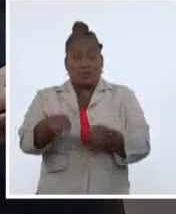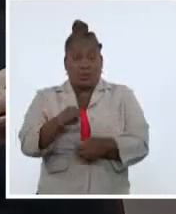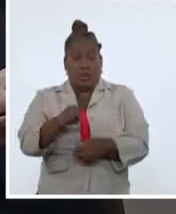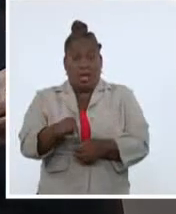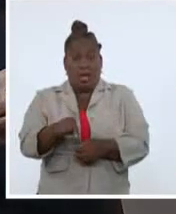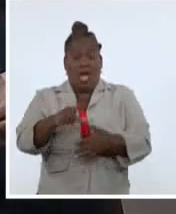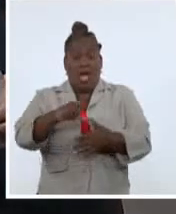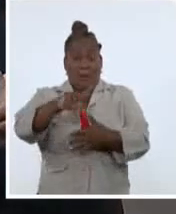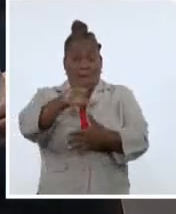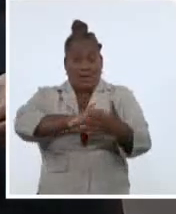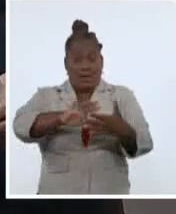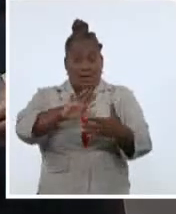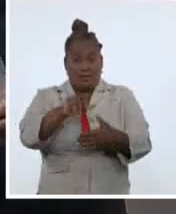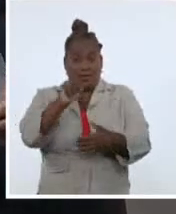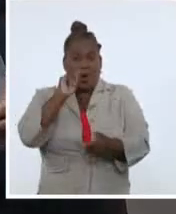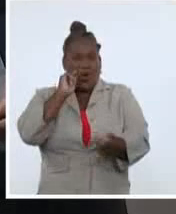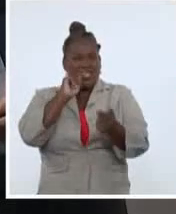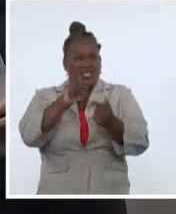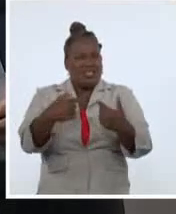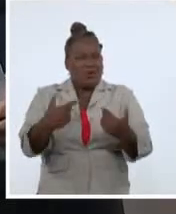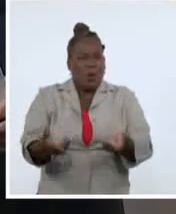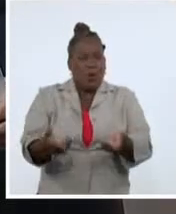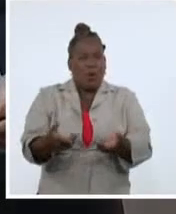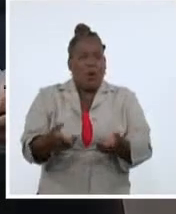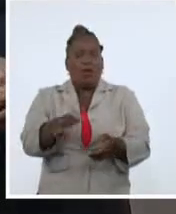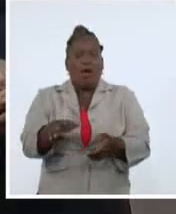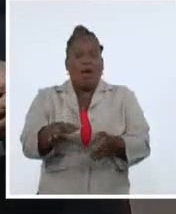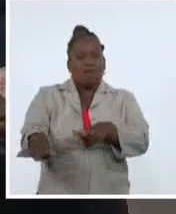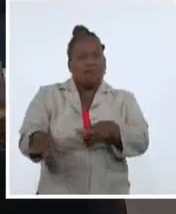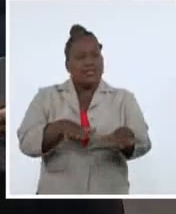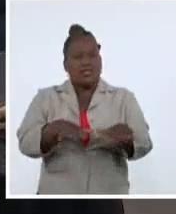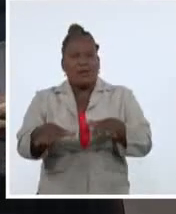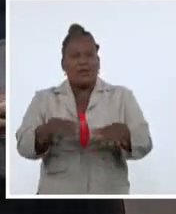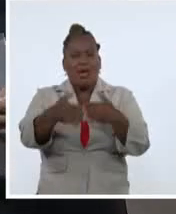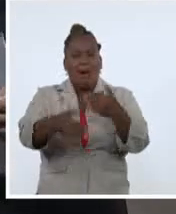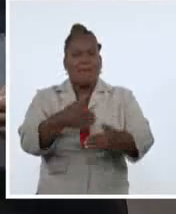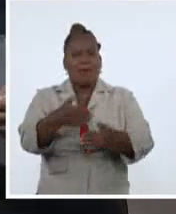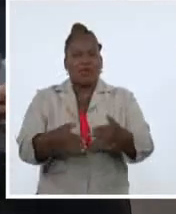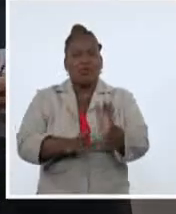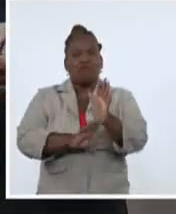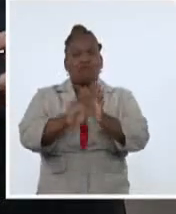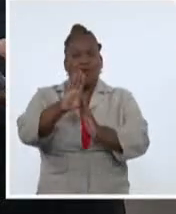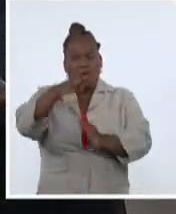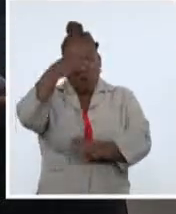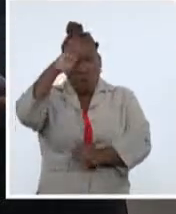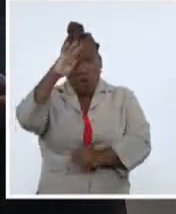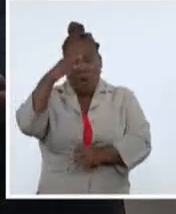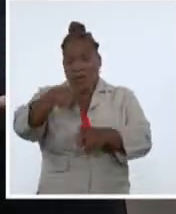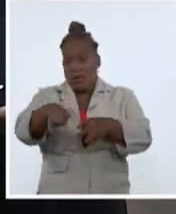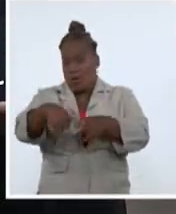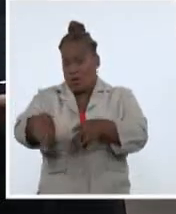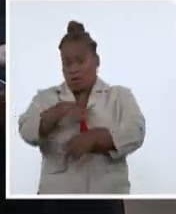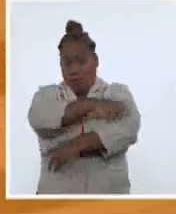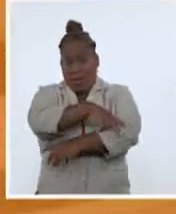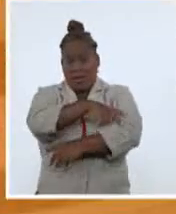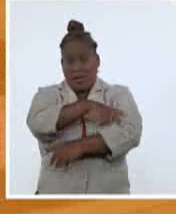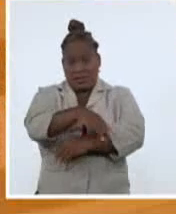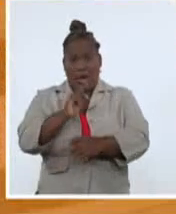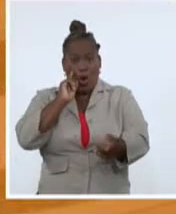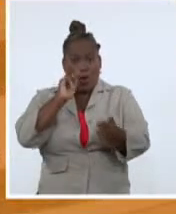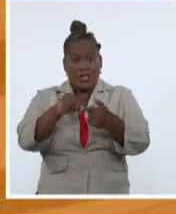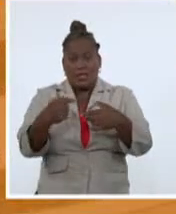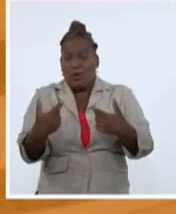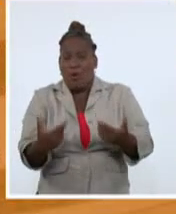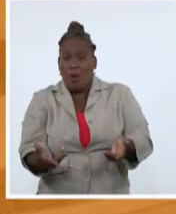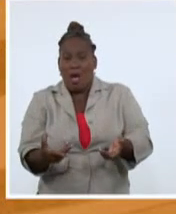destinada a desestabilizar los procesos progresistas en la región y en otras partes del mundo. Estas instituciones tienen como propósito la